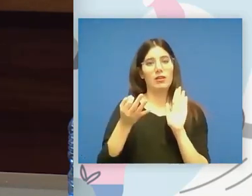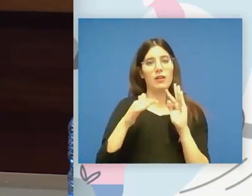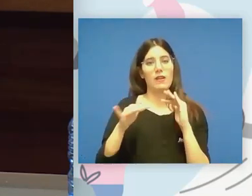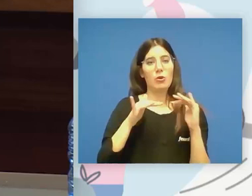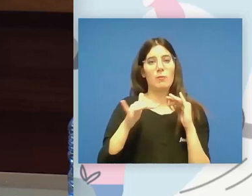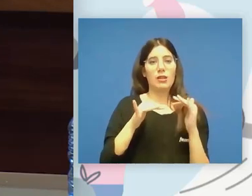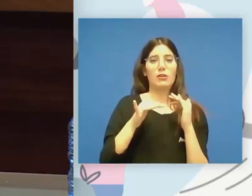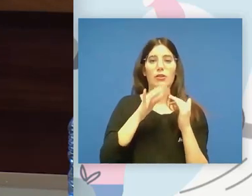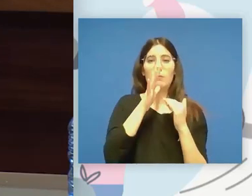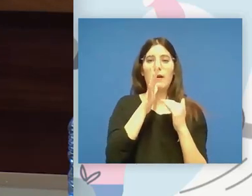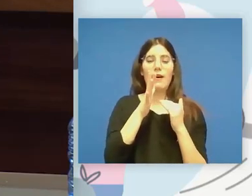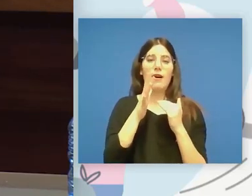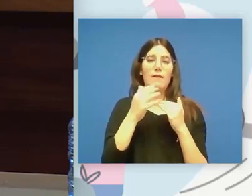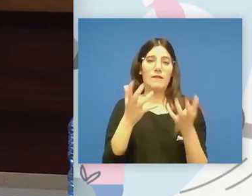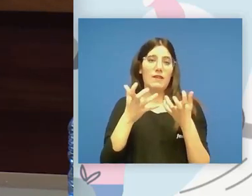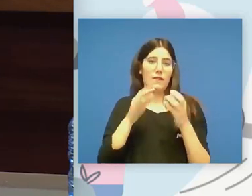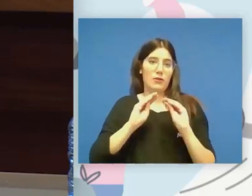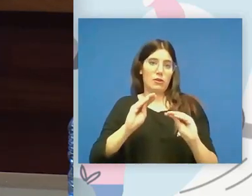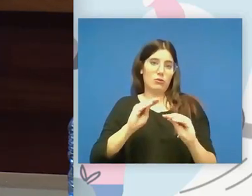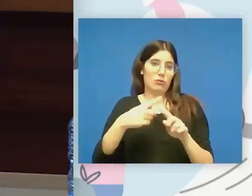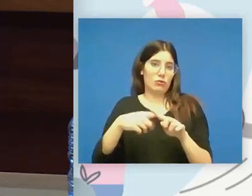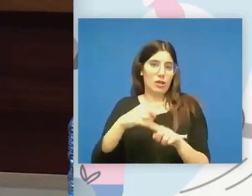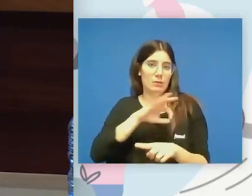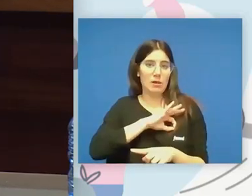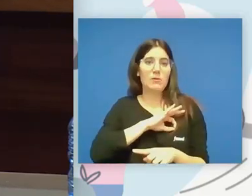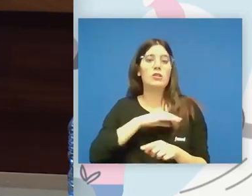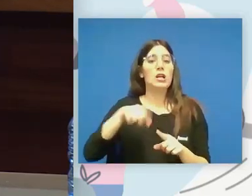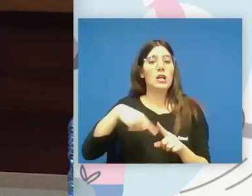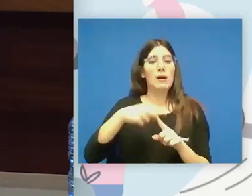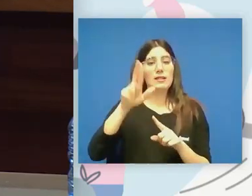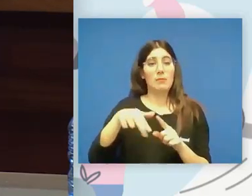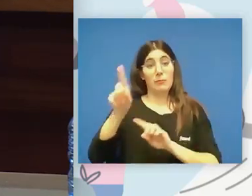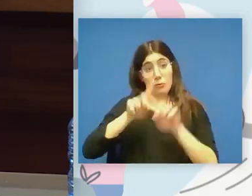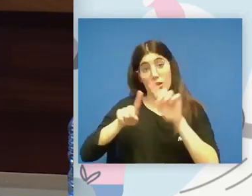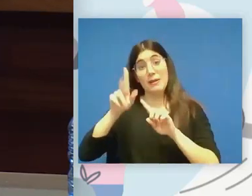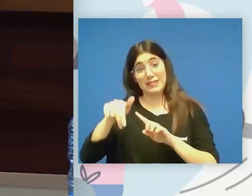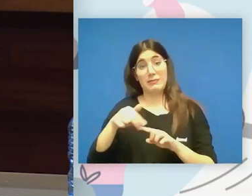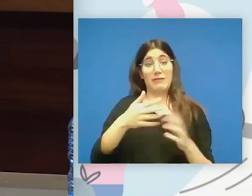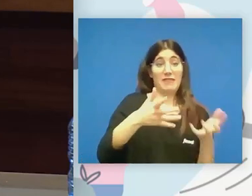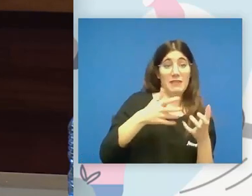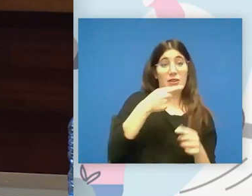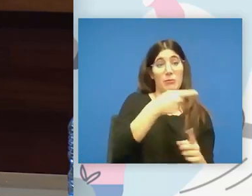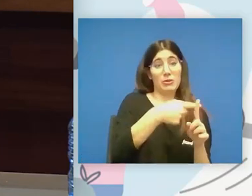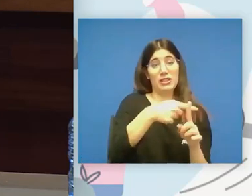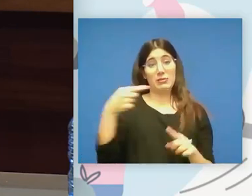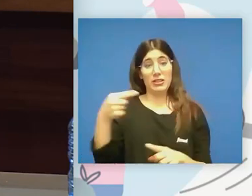beneficiarse de sus posibles beneficios y también pues tener los mismos problemas que tenemos en otras federaciones